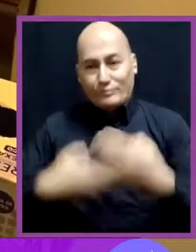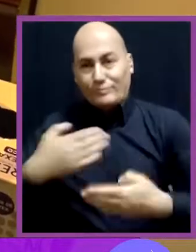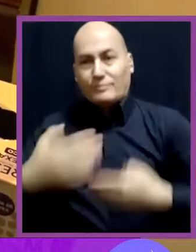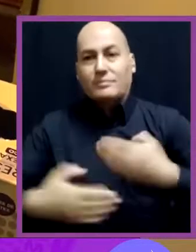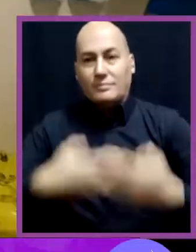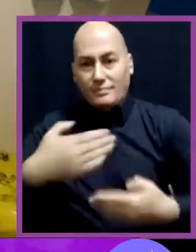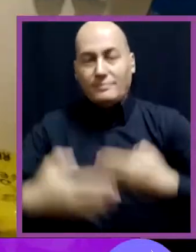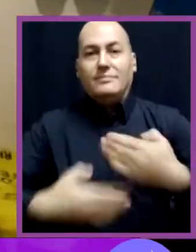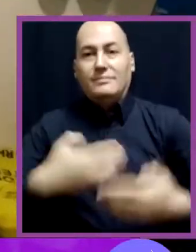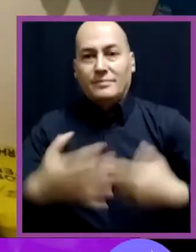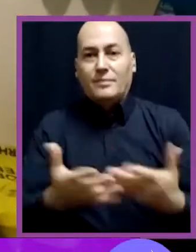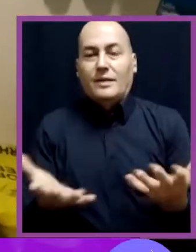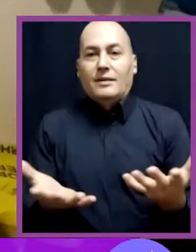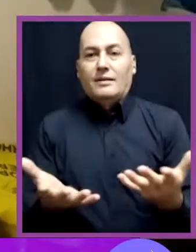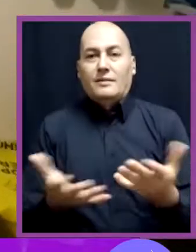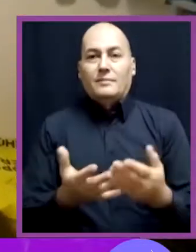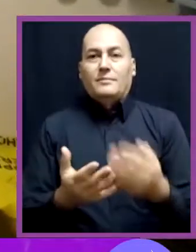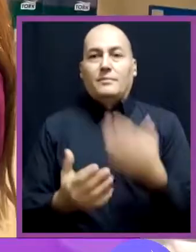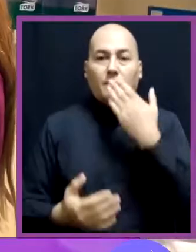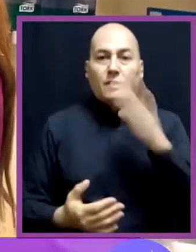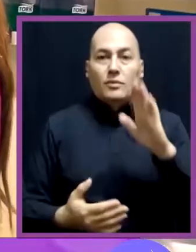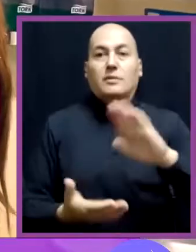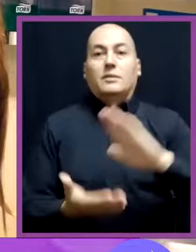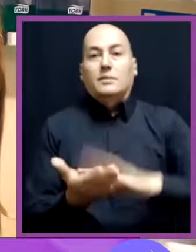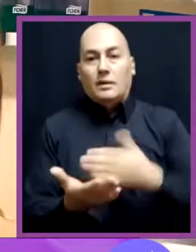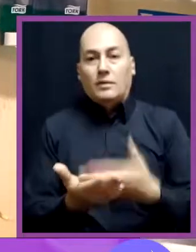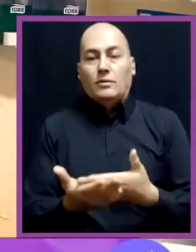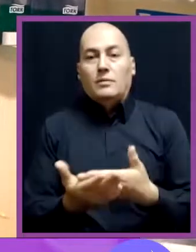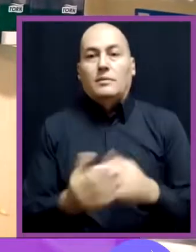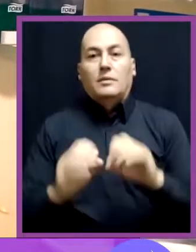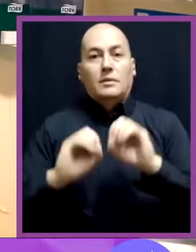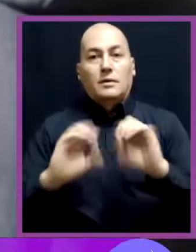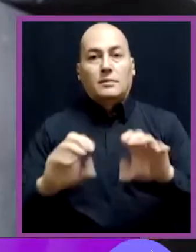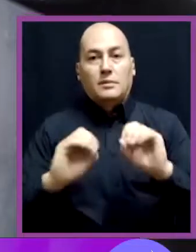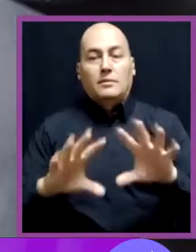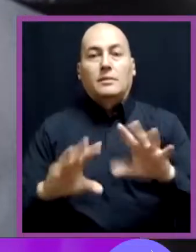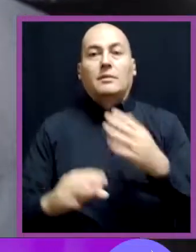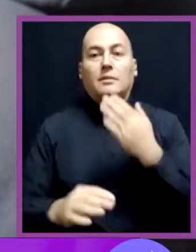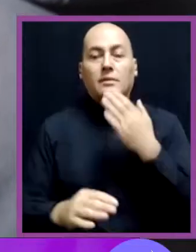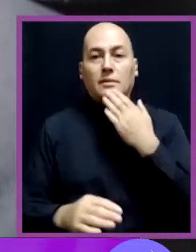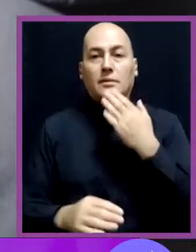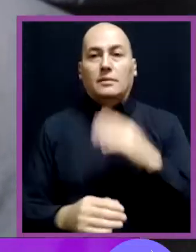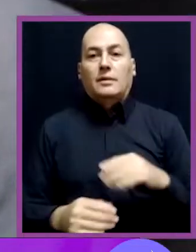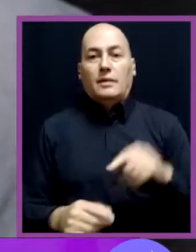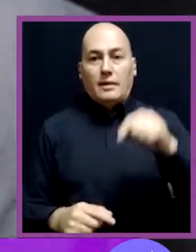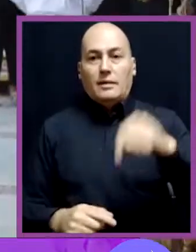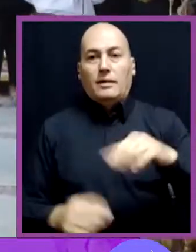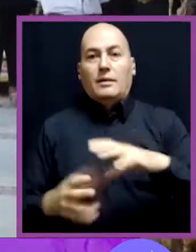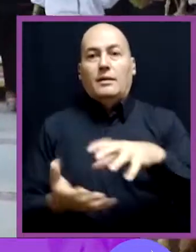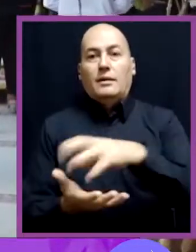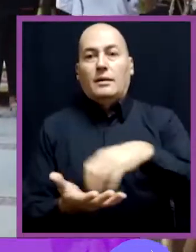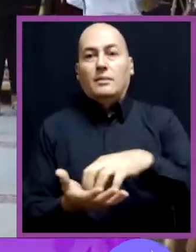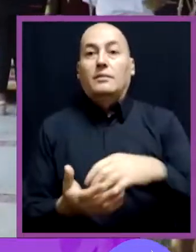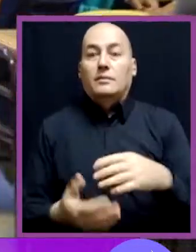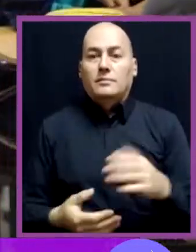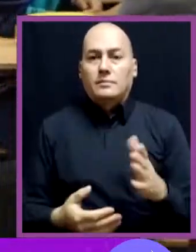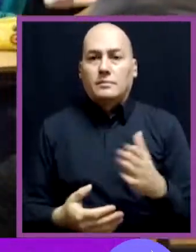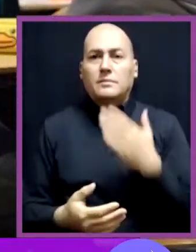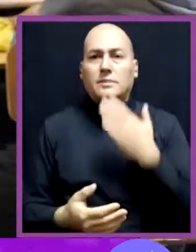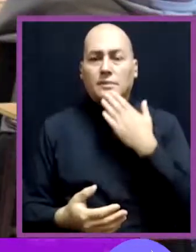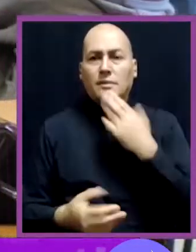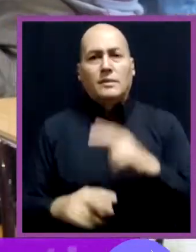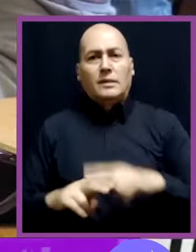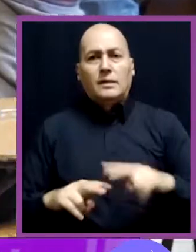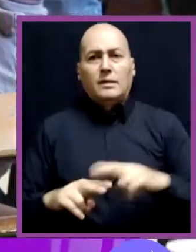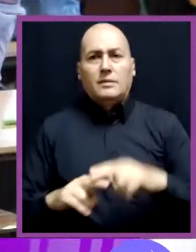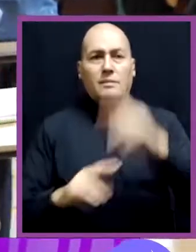en esta cruzada, articulando las acciones necesarias para mejorar la salud y la educación en San Bernardo. Y desde luego, cada vez que sea